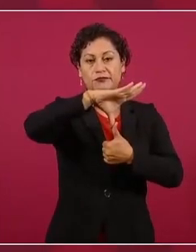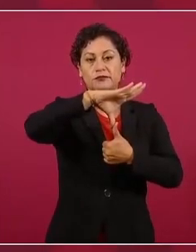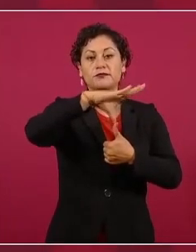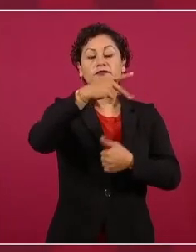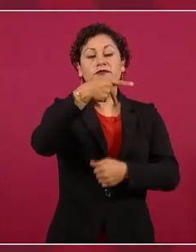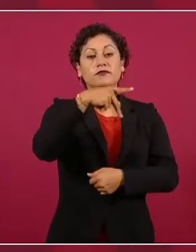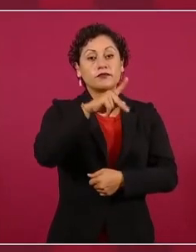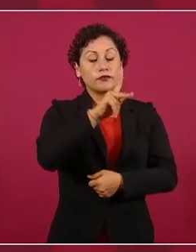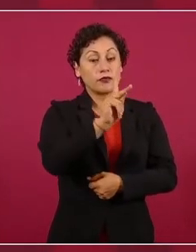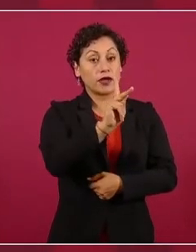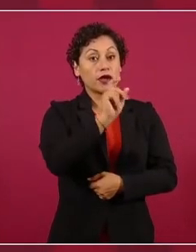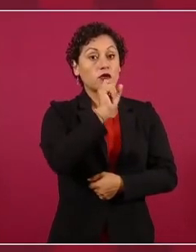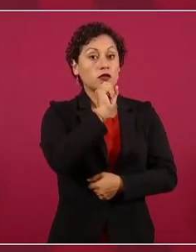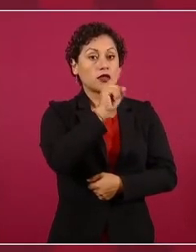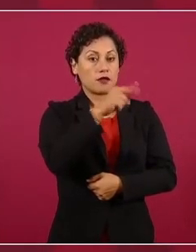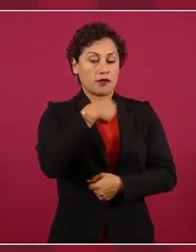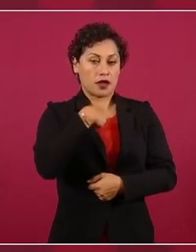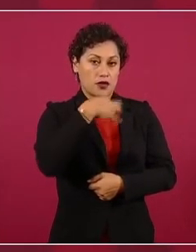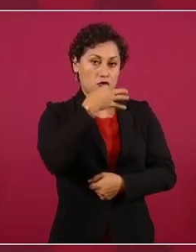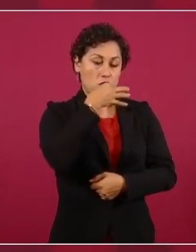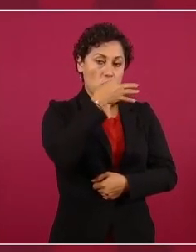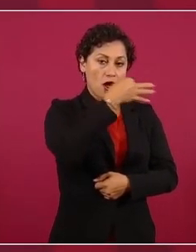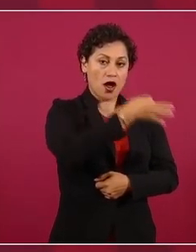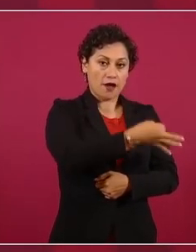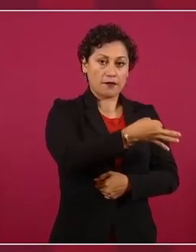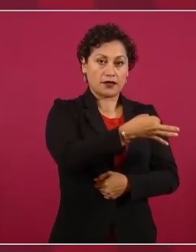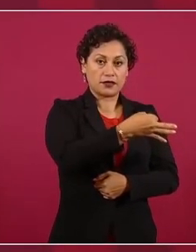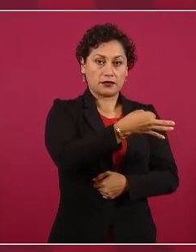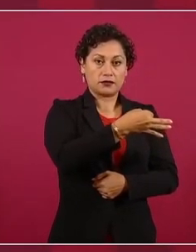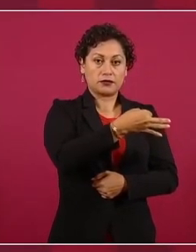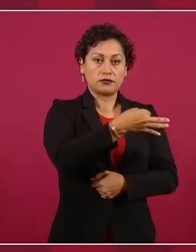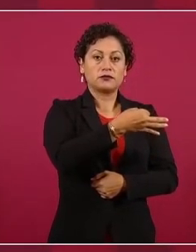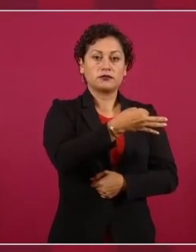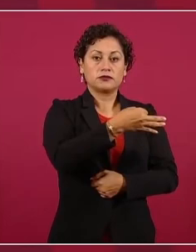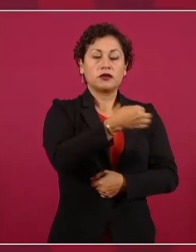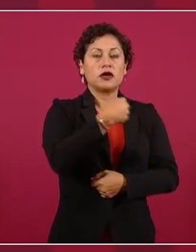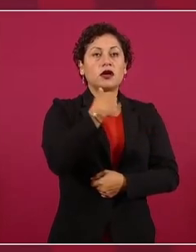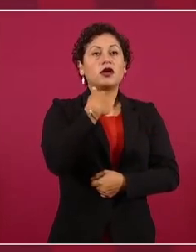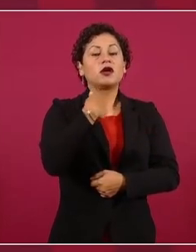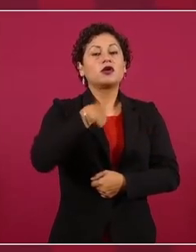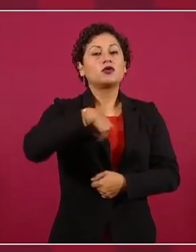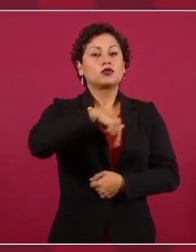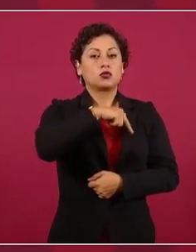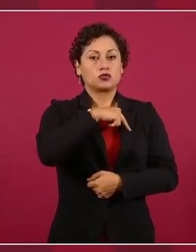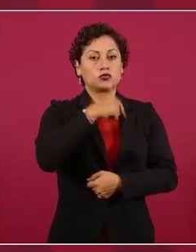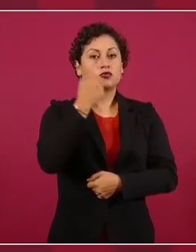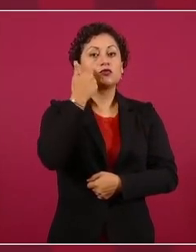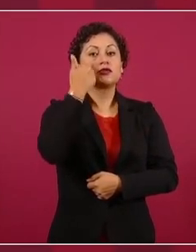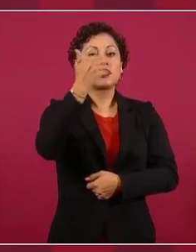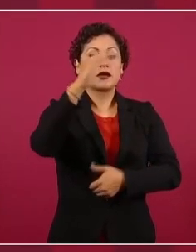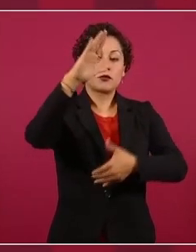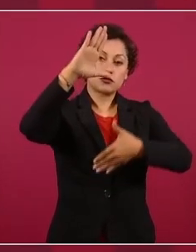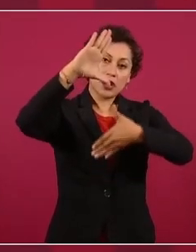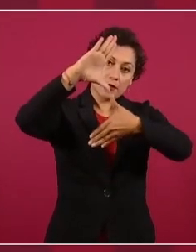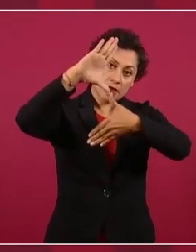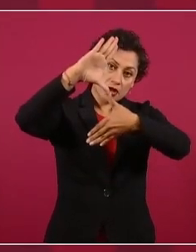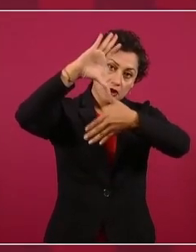la unidad de todo el continente americano.